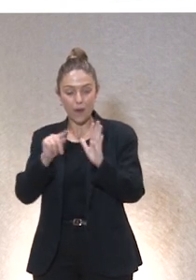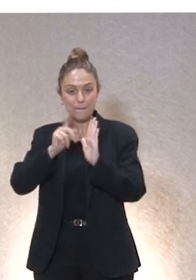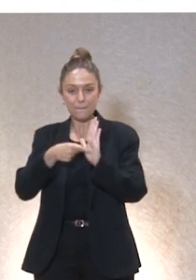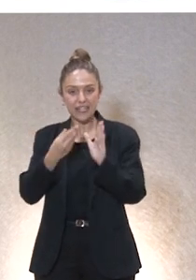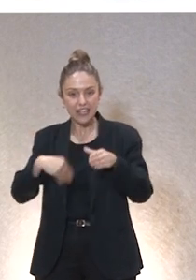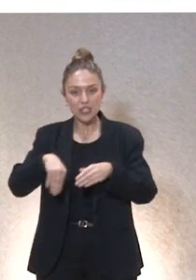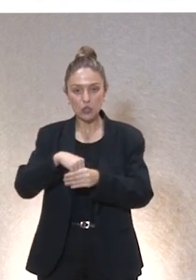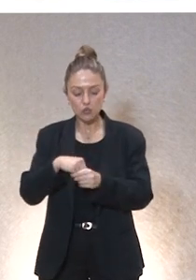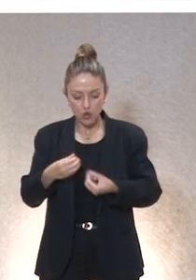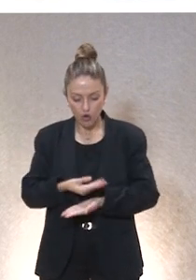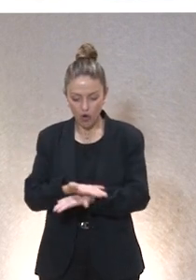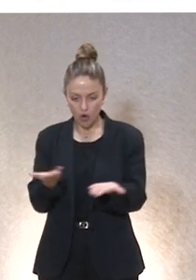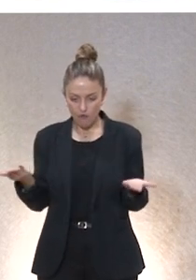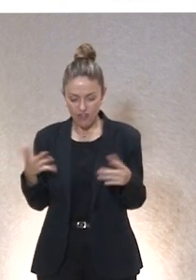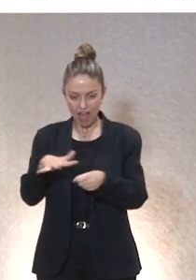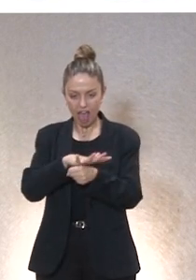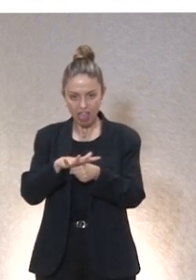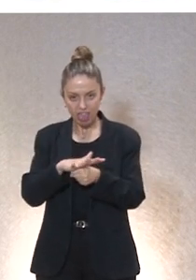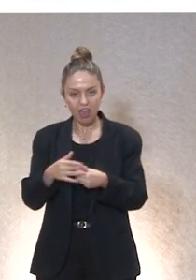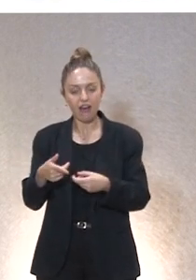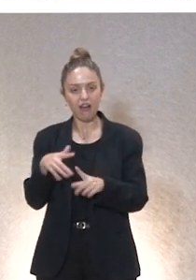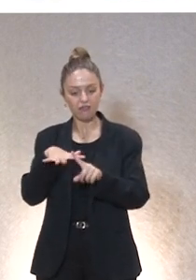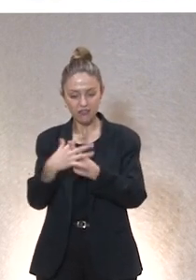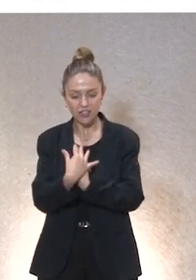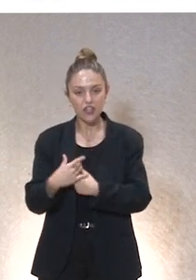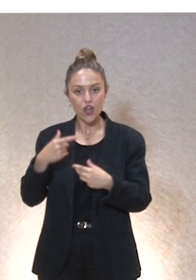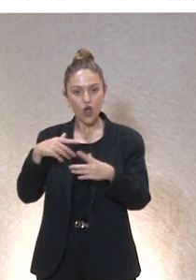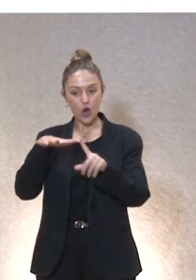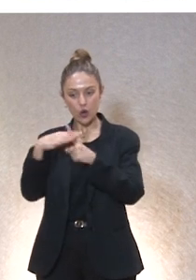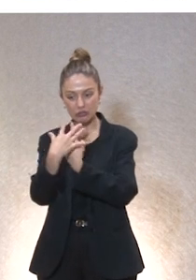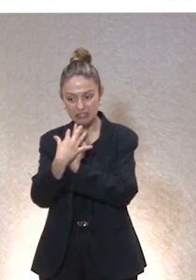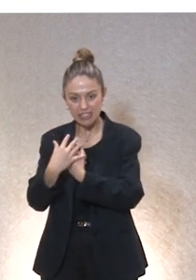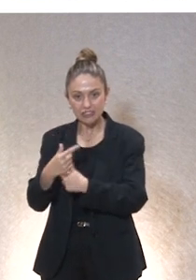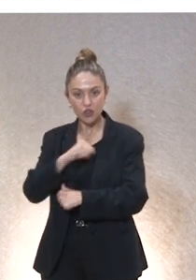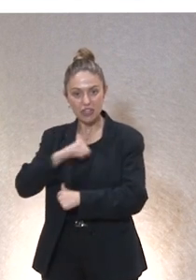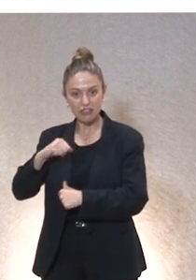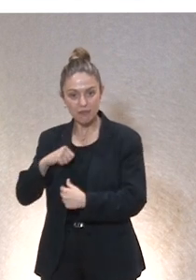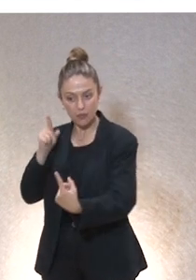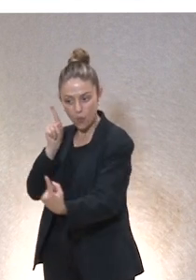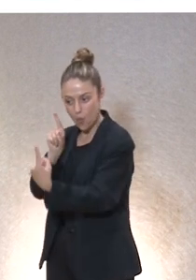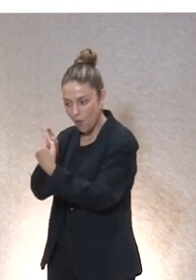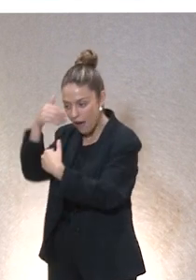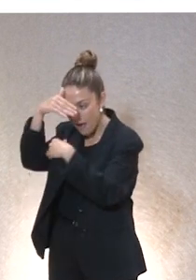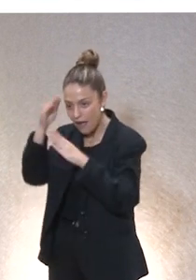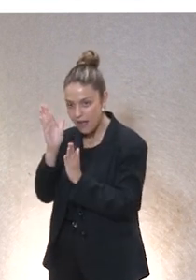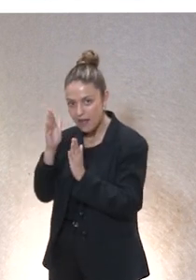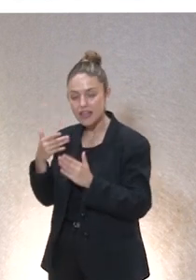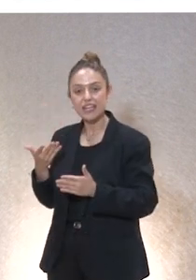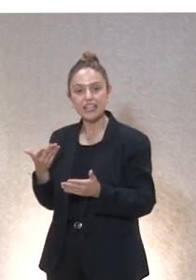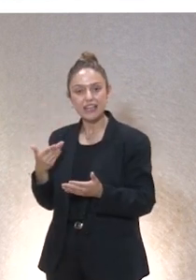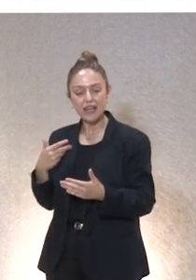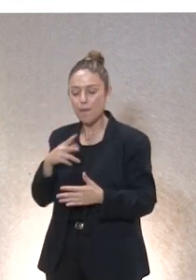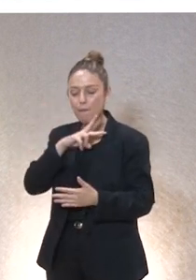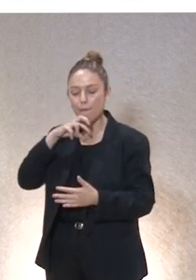en ese clima de confianza en un contexto individualizado requiere fundamentalmente conciencia de generar valor